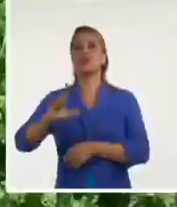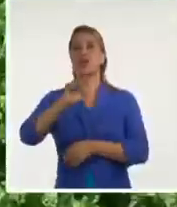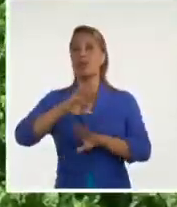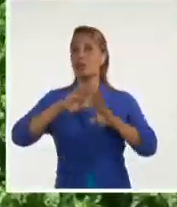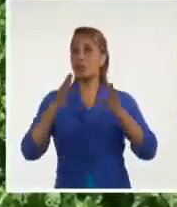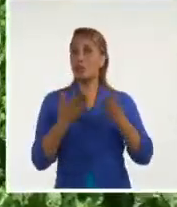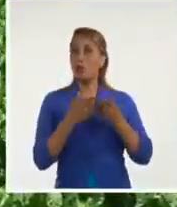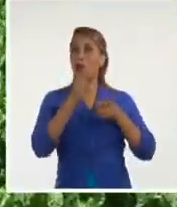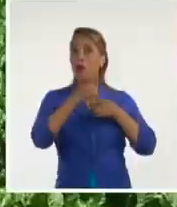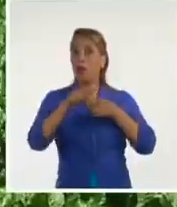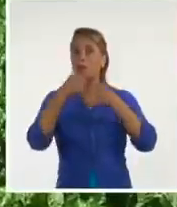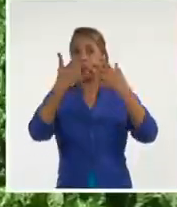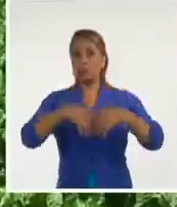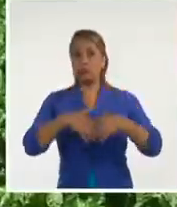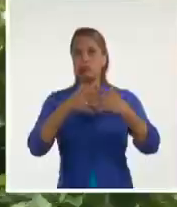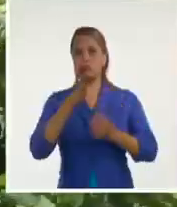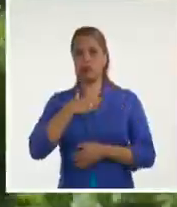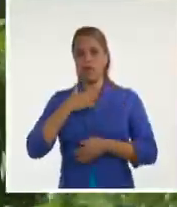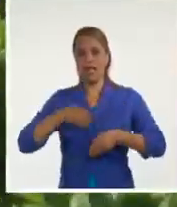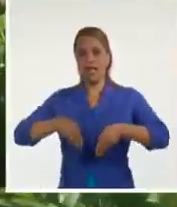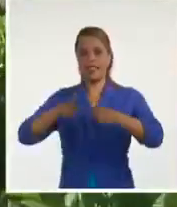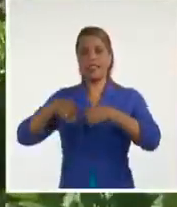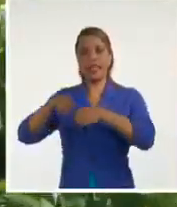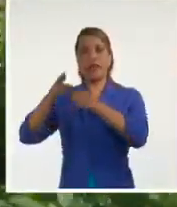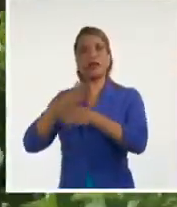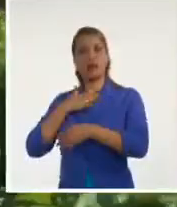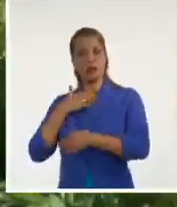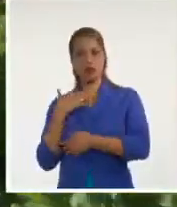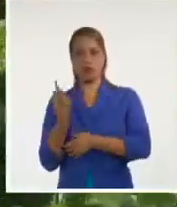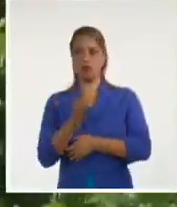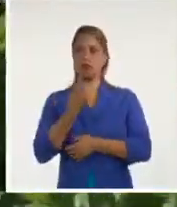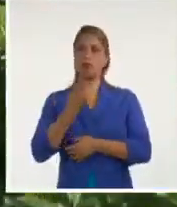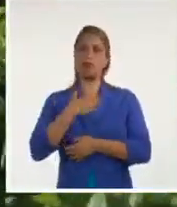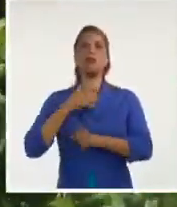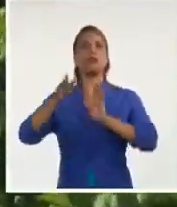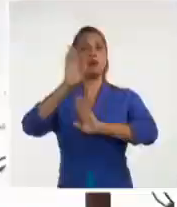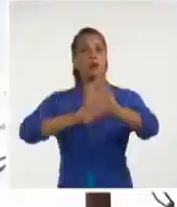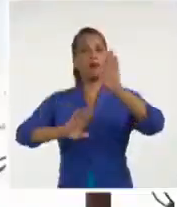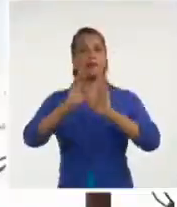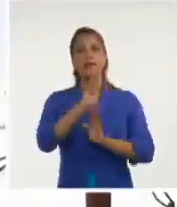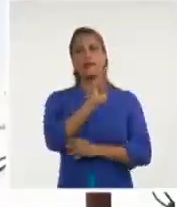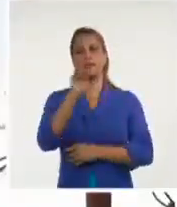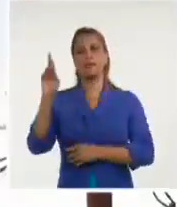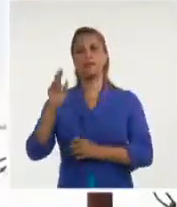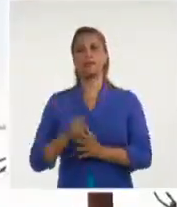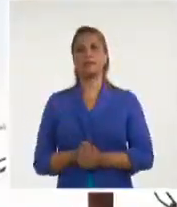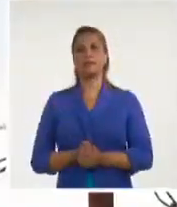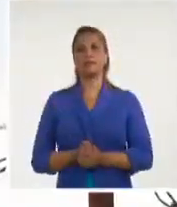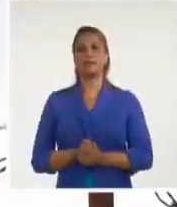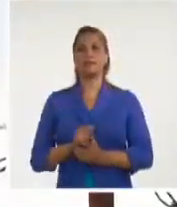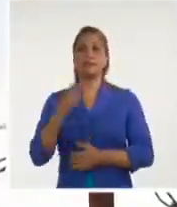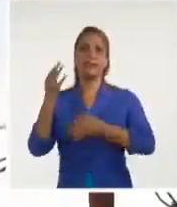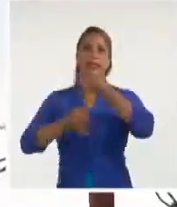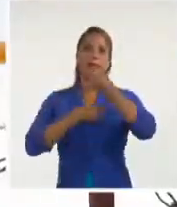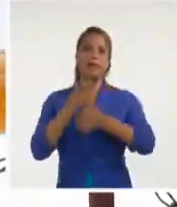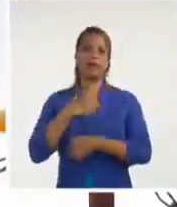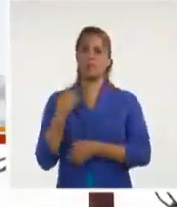dueños de las tierras, argumentos que los arman para defender el proyecto del país que construyen. No vamos a permitir